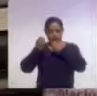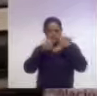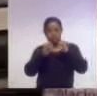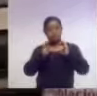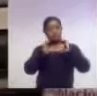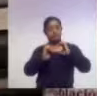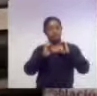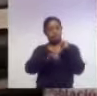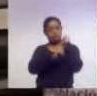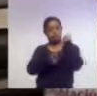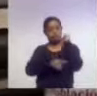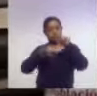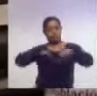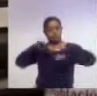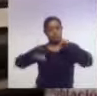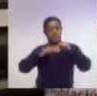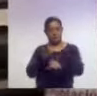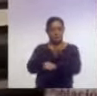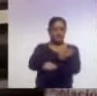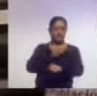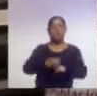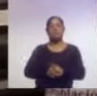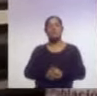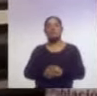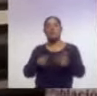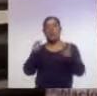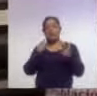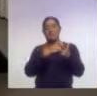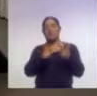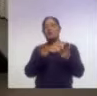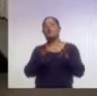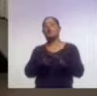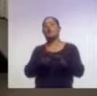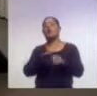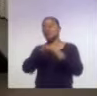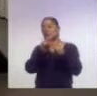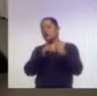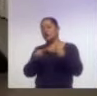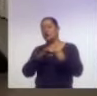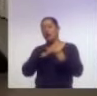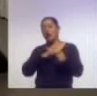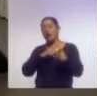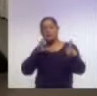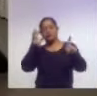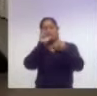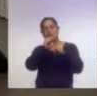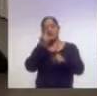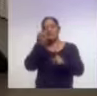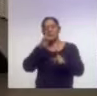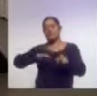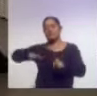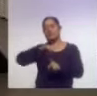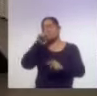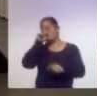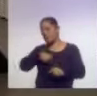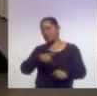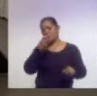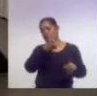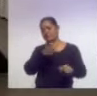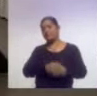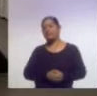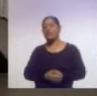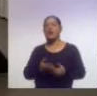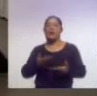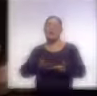Embarazo en Adolescentes y los componentes de la Estrategia Nacional y Desafíos en Torno a este fenómeno. Ahora